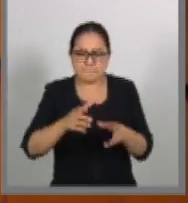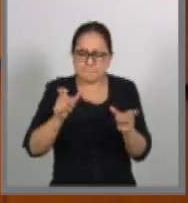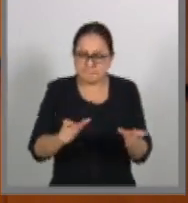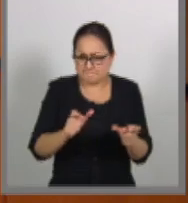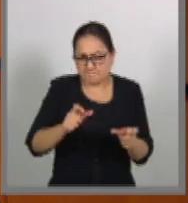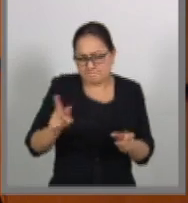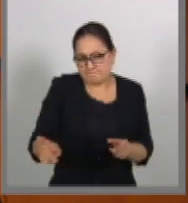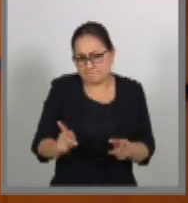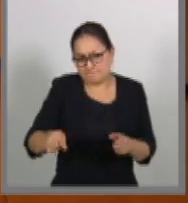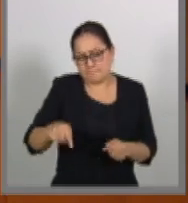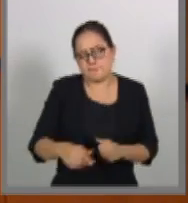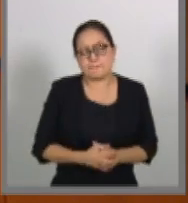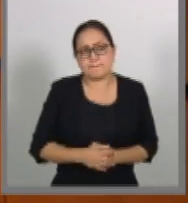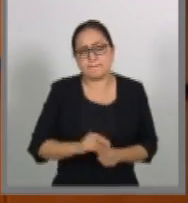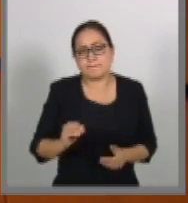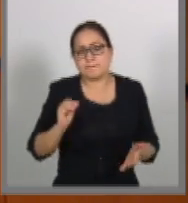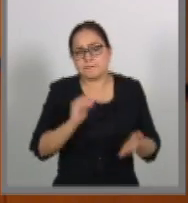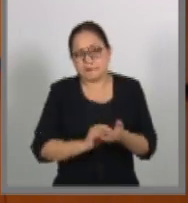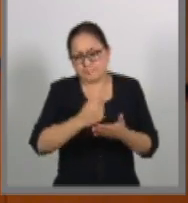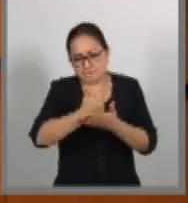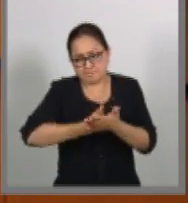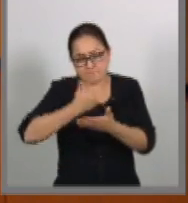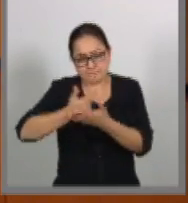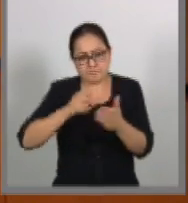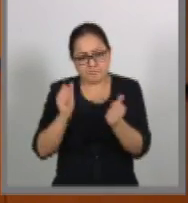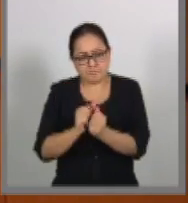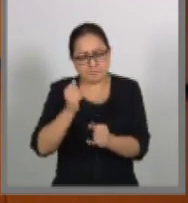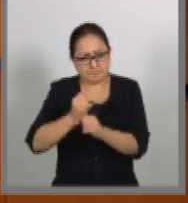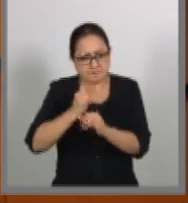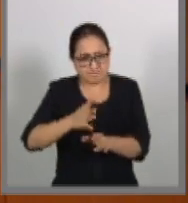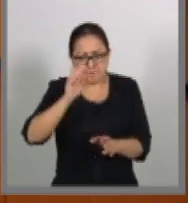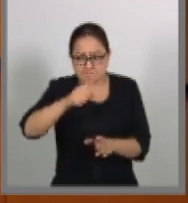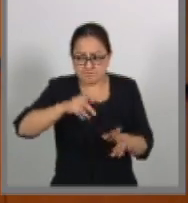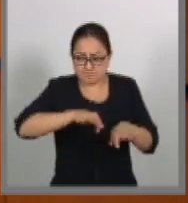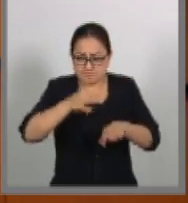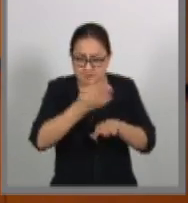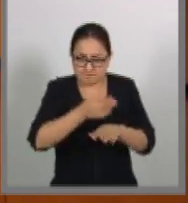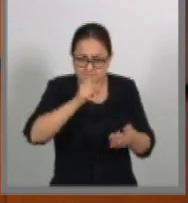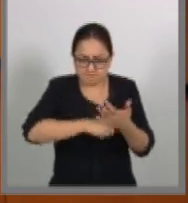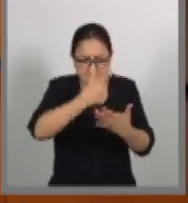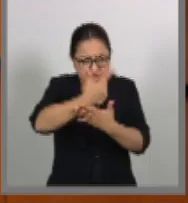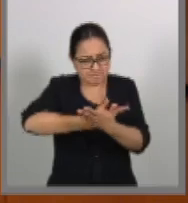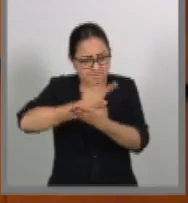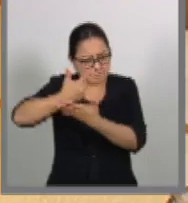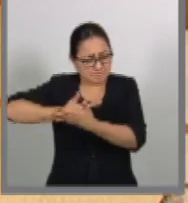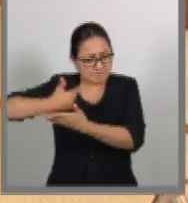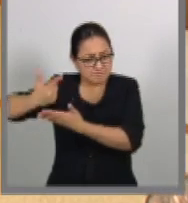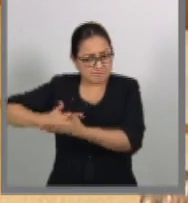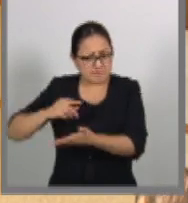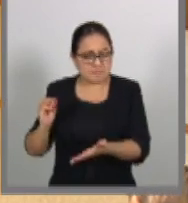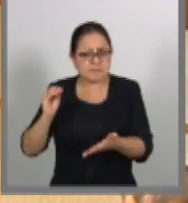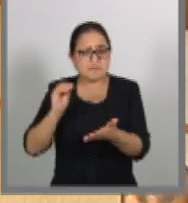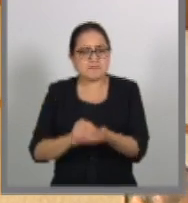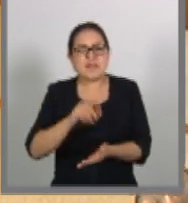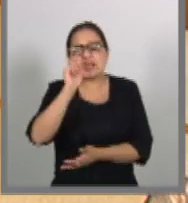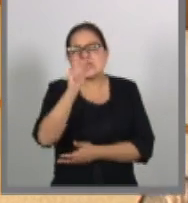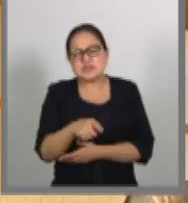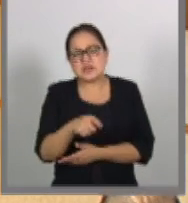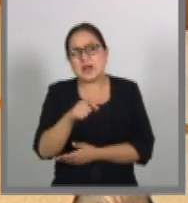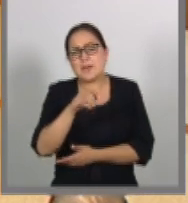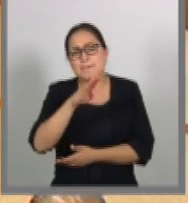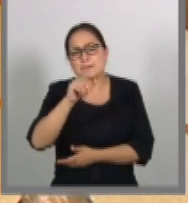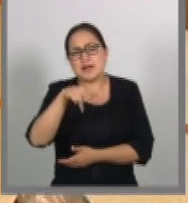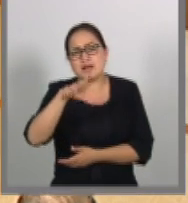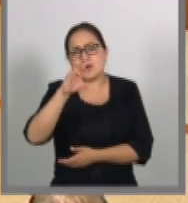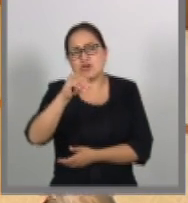La integración de un banco de datos con la información de los prestadores de servicios de seguridad. ¿Qué es esto? ¿Cómo